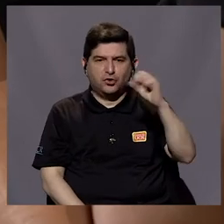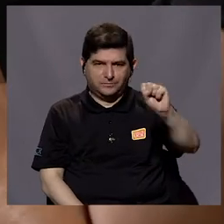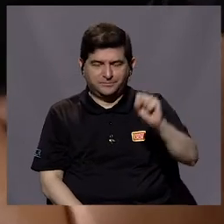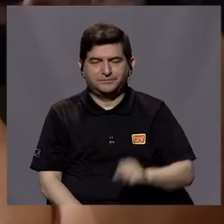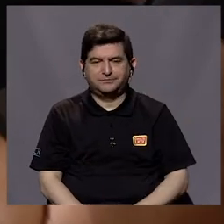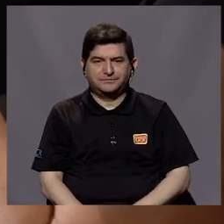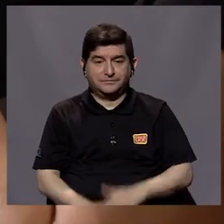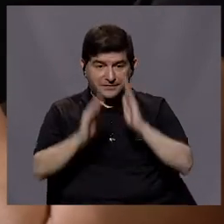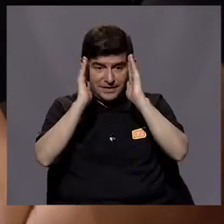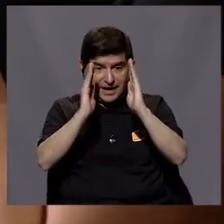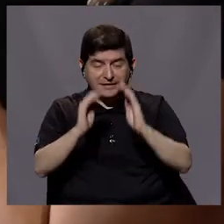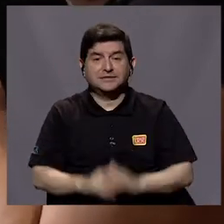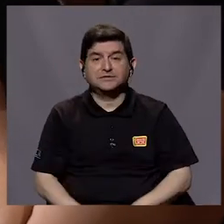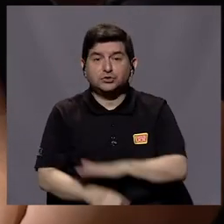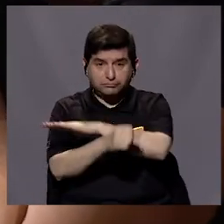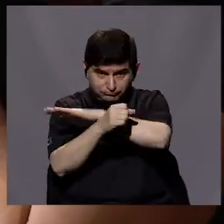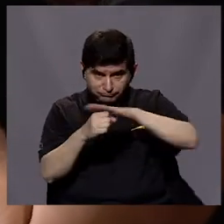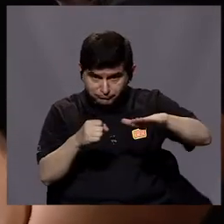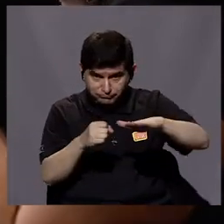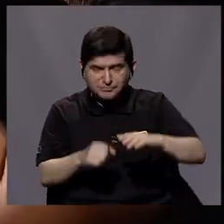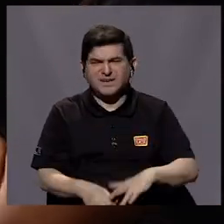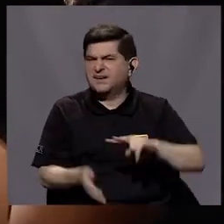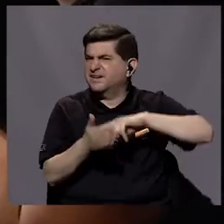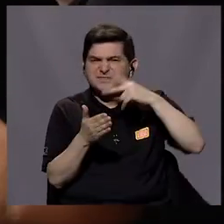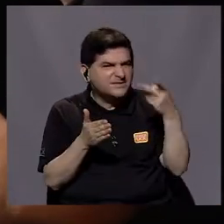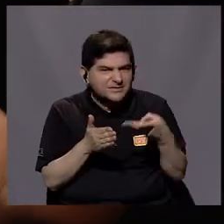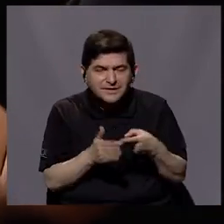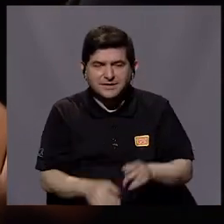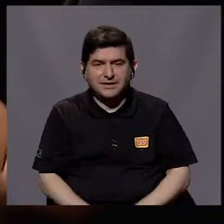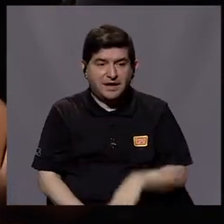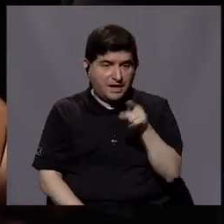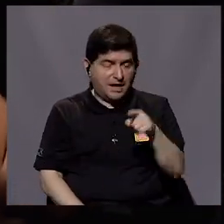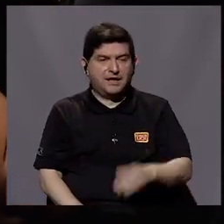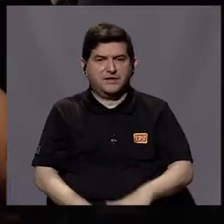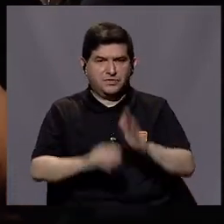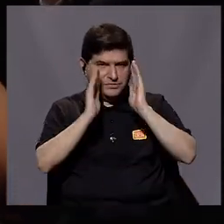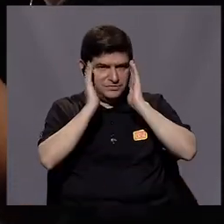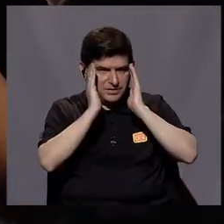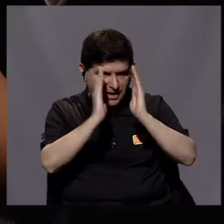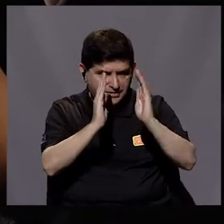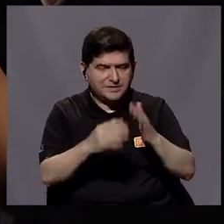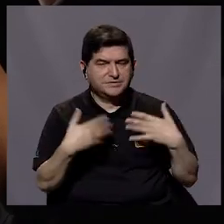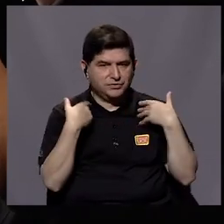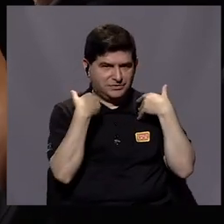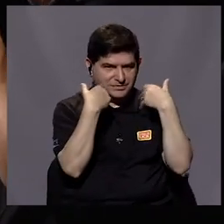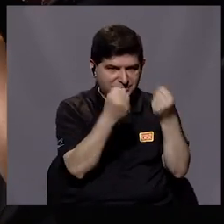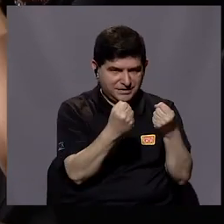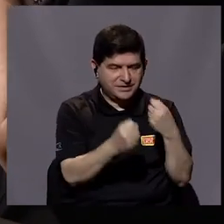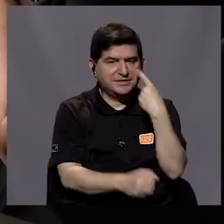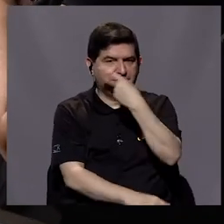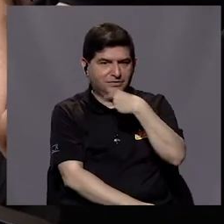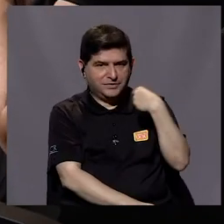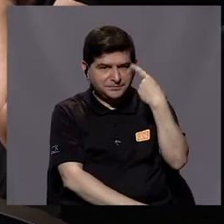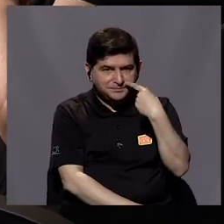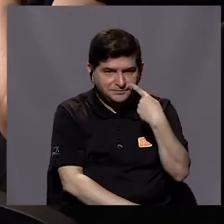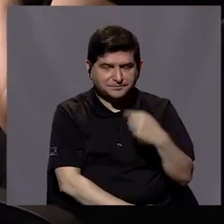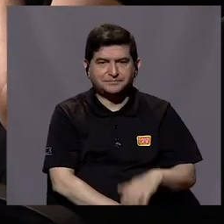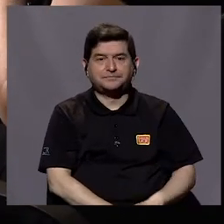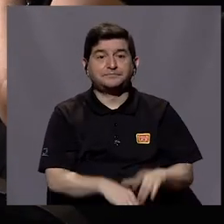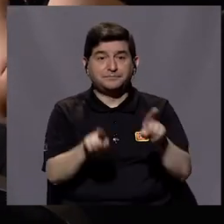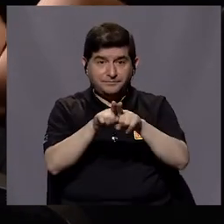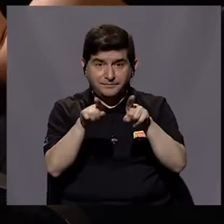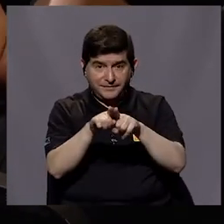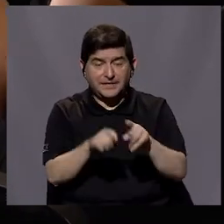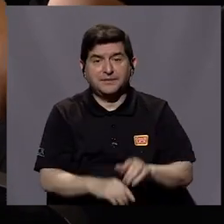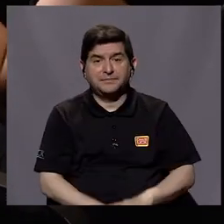Y han hecho un abordaje integral. ¿Qué quiero decir con integral? Ellos han sido abordados, por ejemplo, para salud bucodental. Sí,